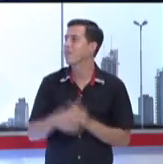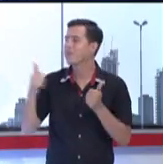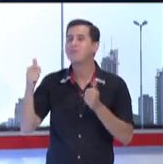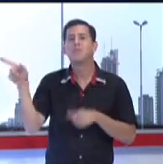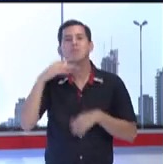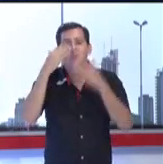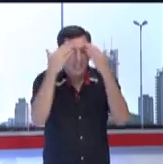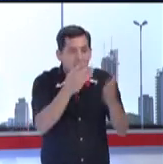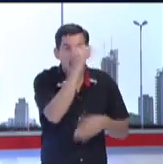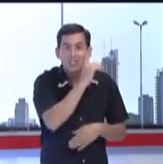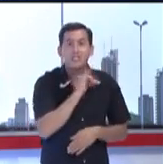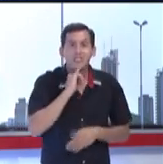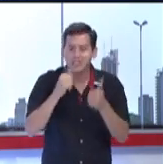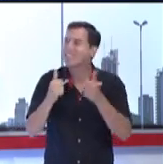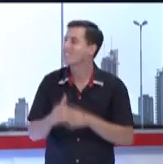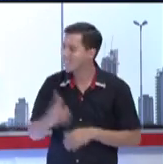muchas gracias a vos también.